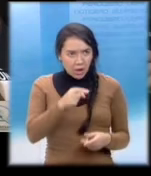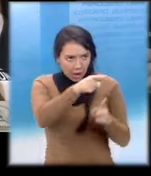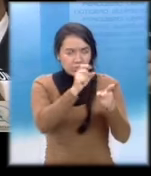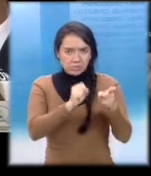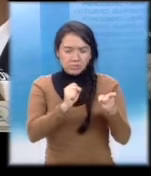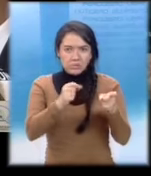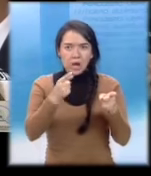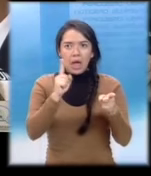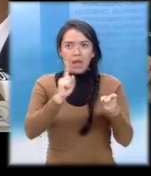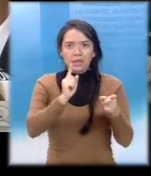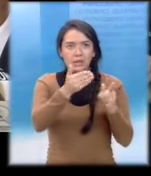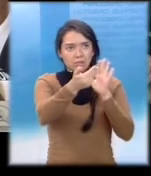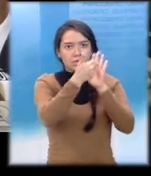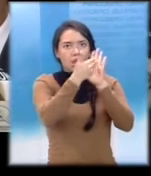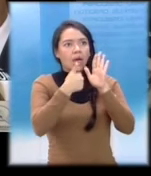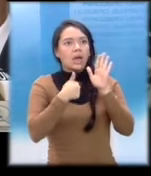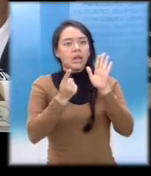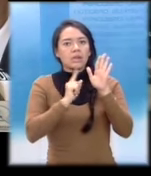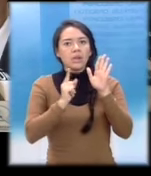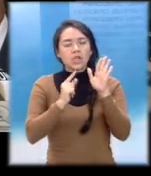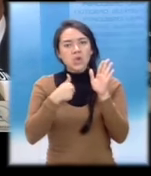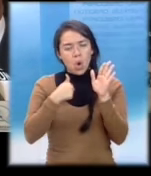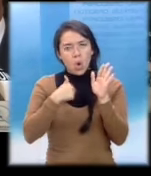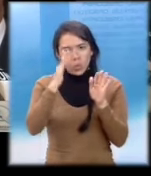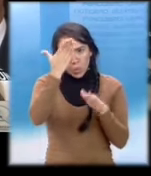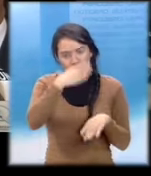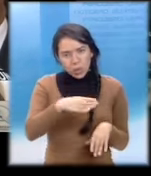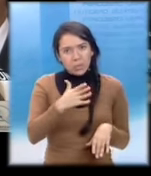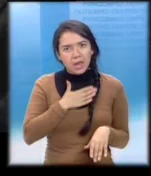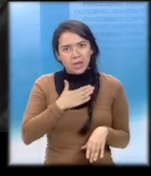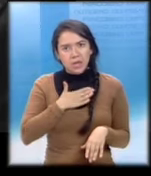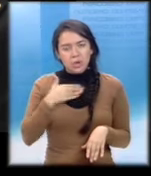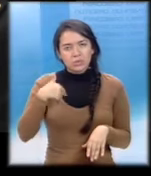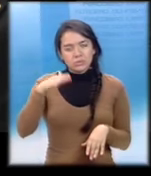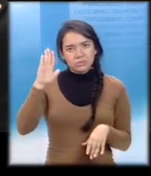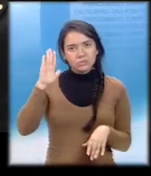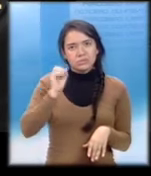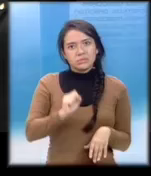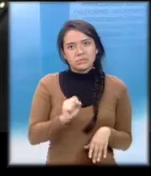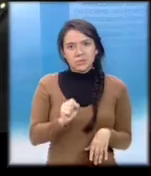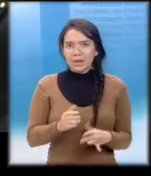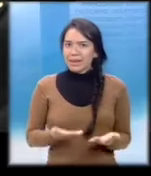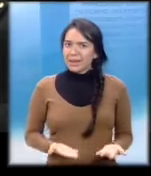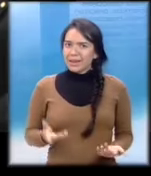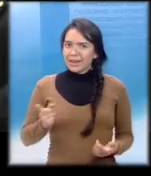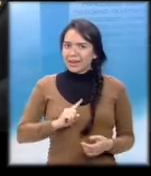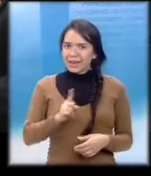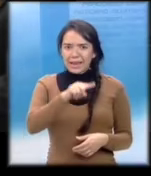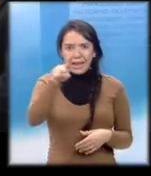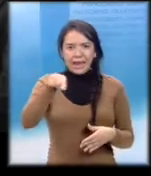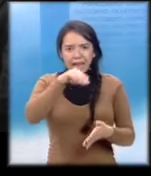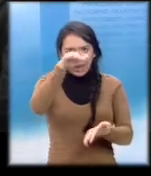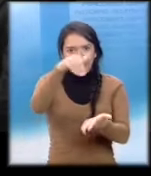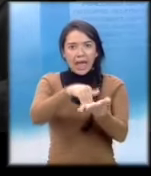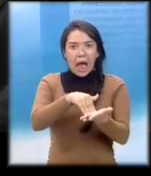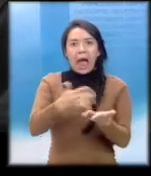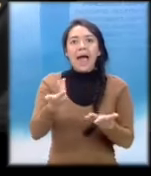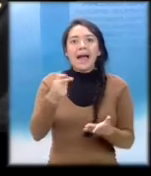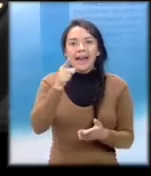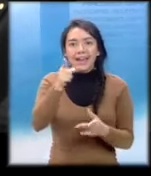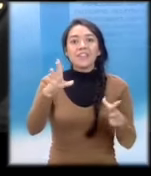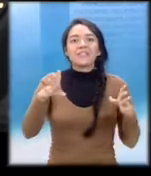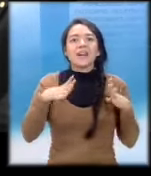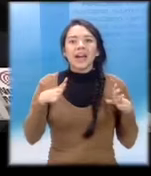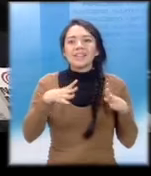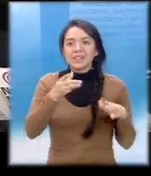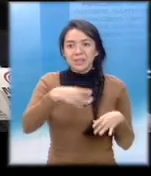Digamos, me acorralaron A poder tomar esa decisión Eso sí, ya lo regresaron a su puesto Y le dieron sus vacaciones